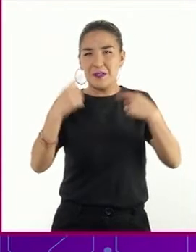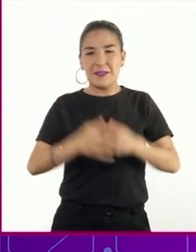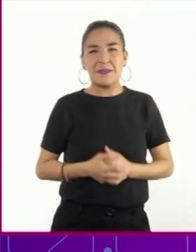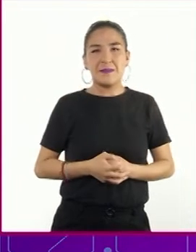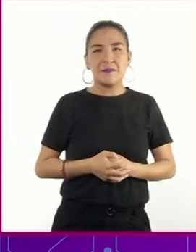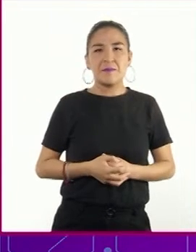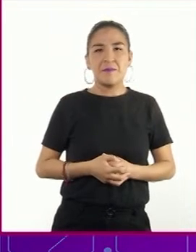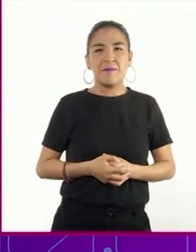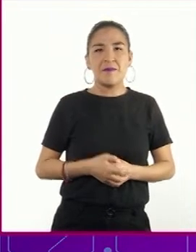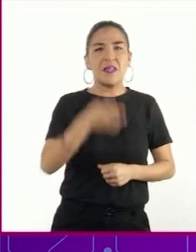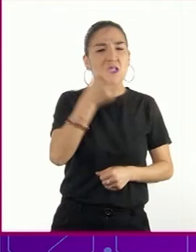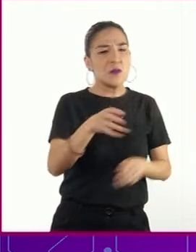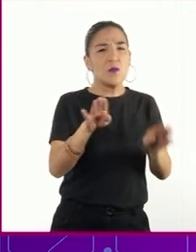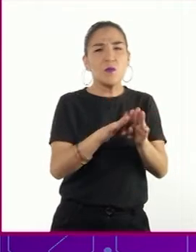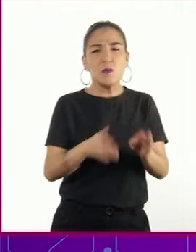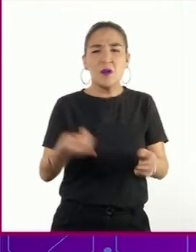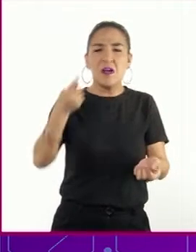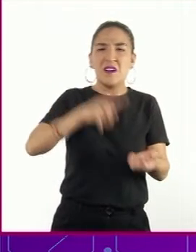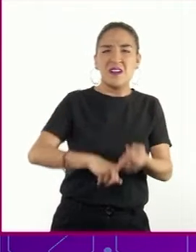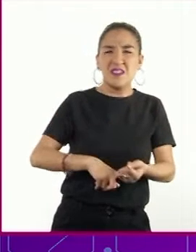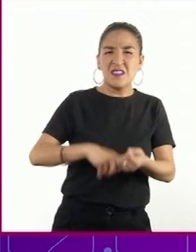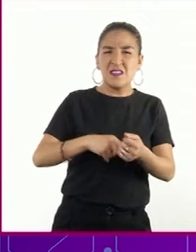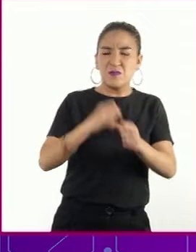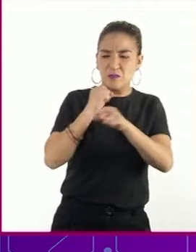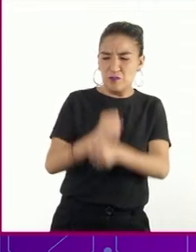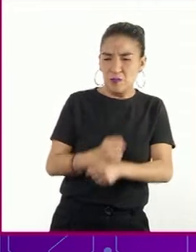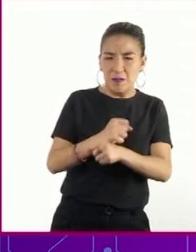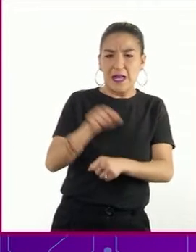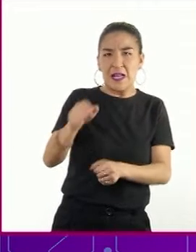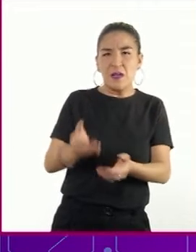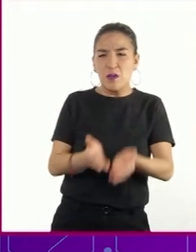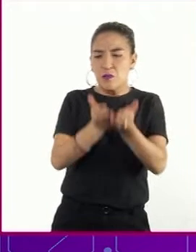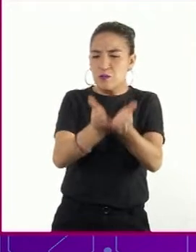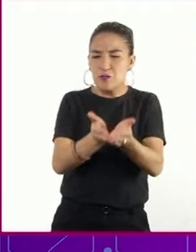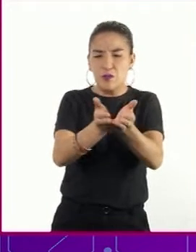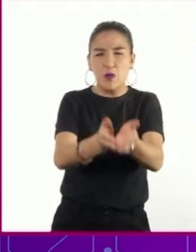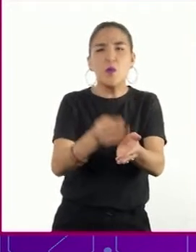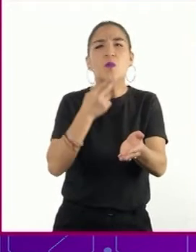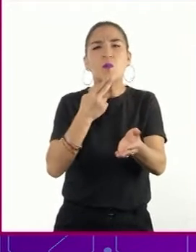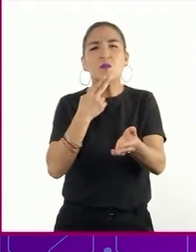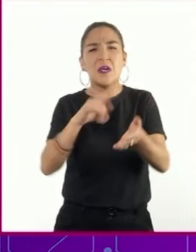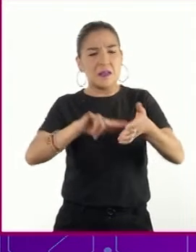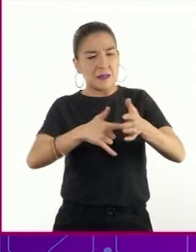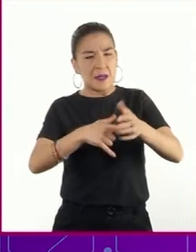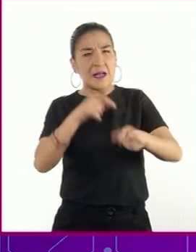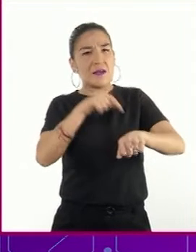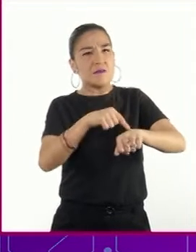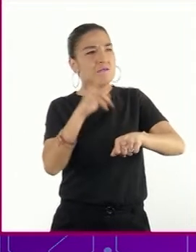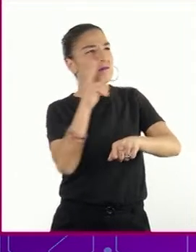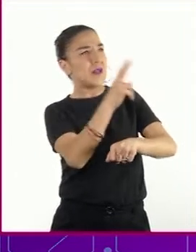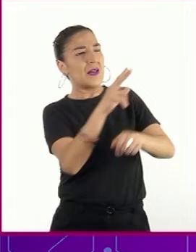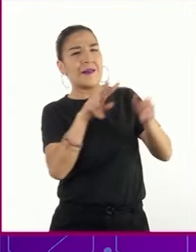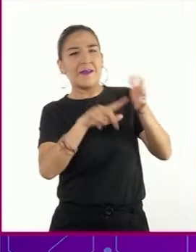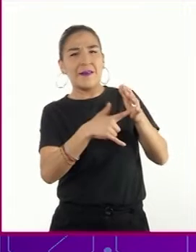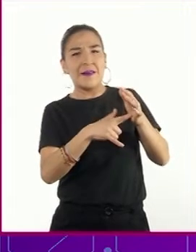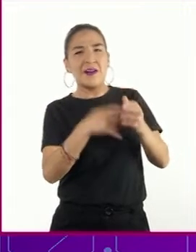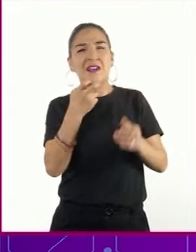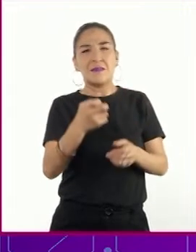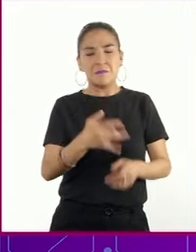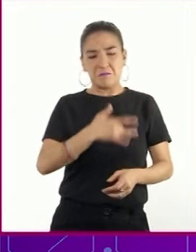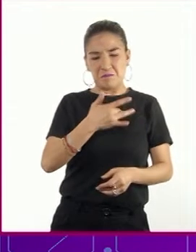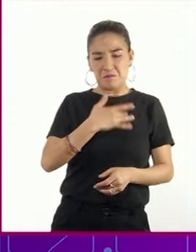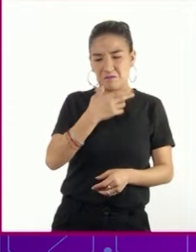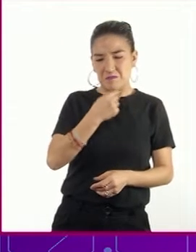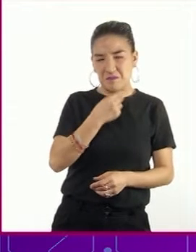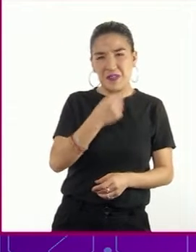Esta es la rada hecha de tablas, a donde llega el marinero que usa el reloj que da la hora del viejo valeroso